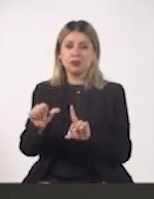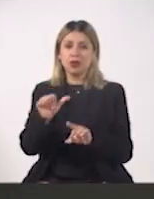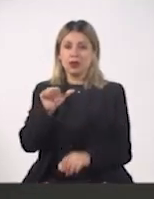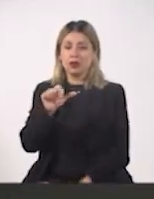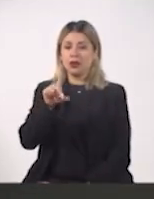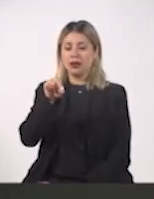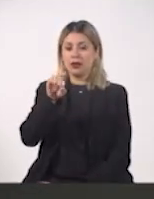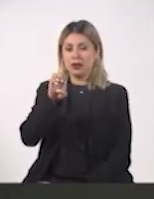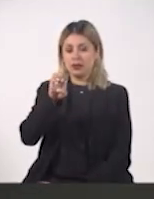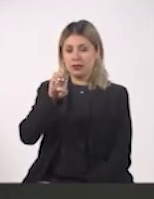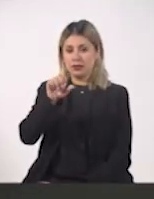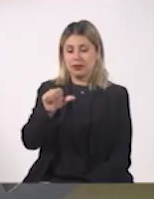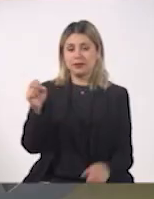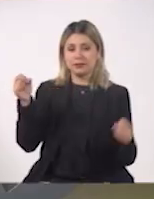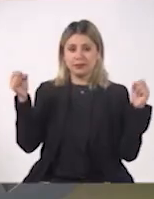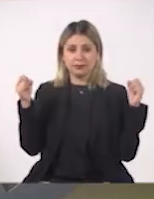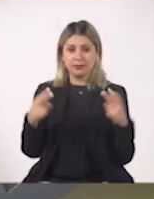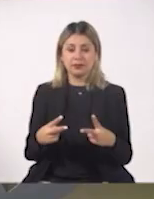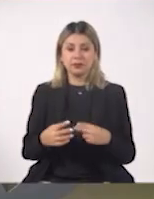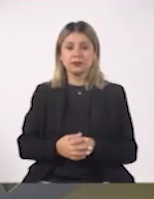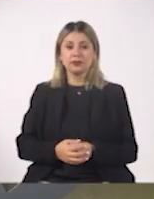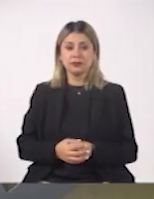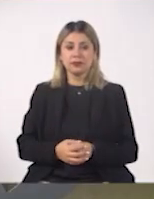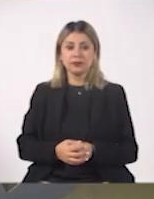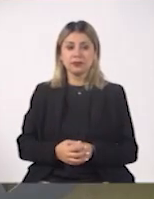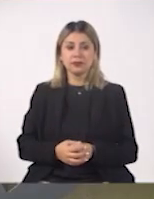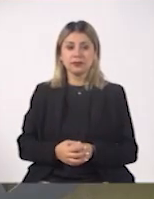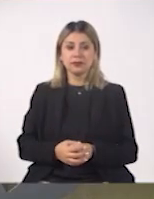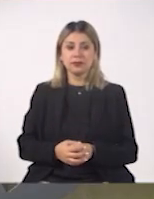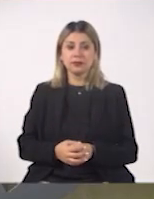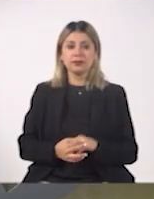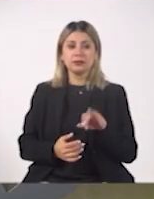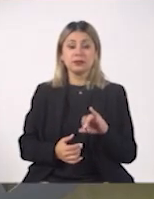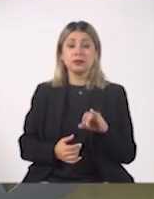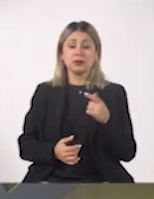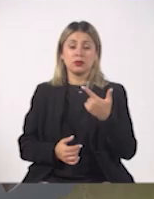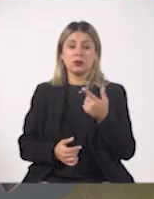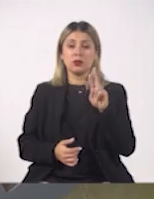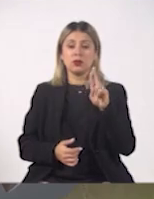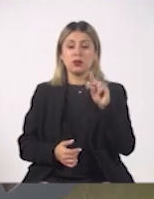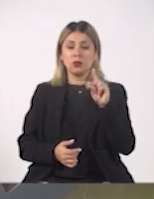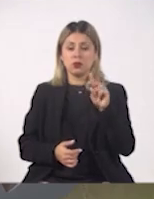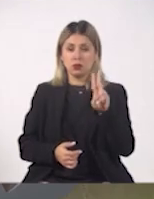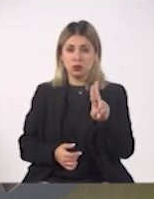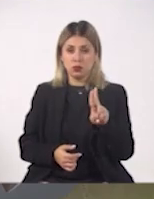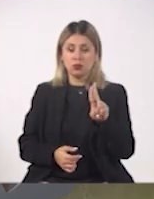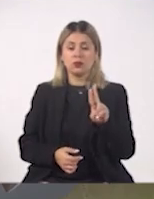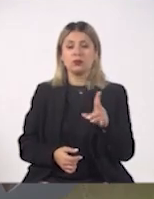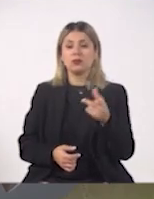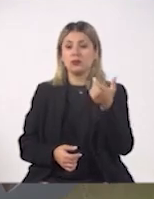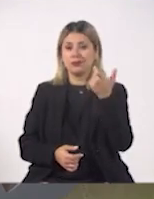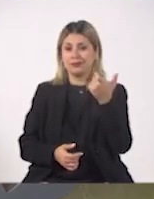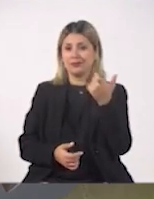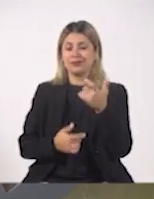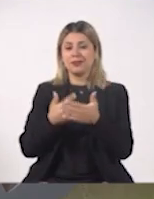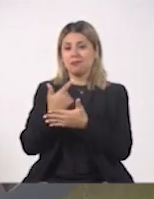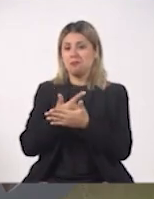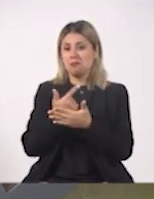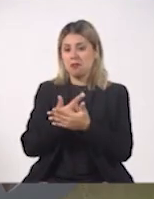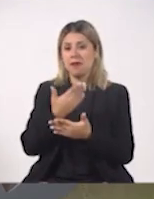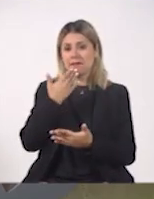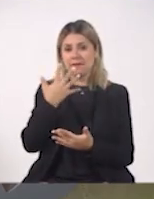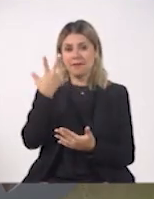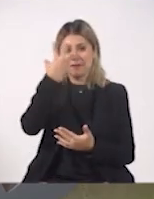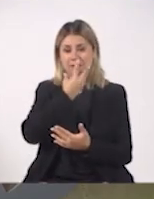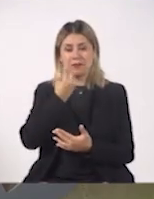Financiera. Por ahí los espero. ¿Y el gurú de las finanzas? Y el gurú de las finanzas, que ahí también es una iniciativa muy bonita, donde estamos dando